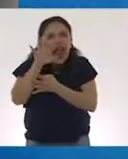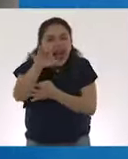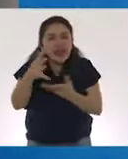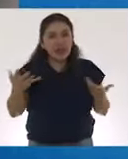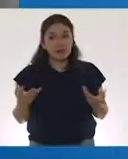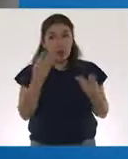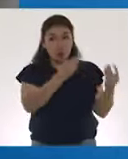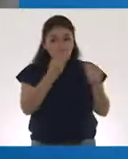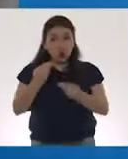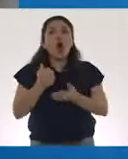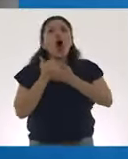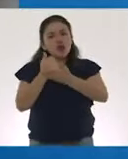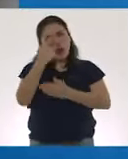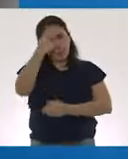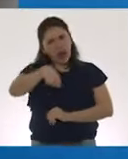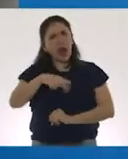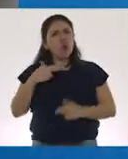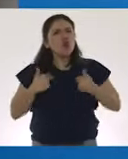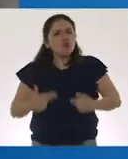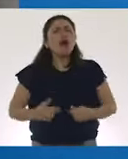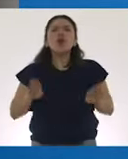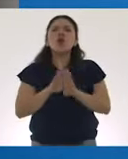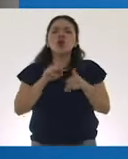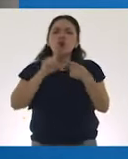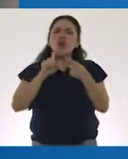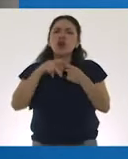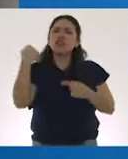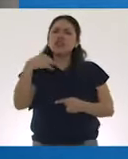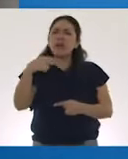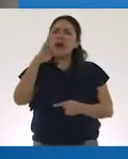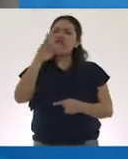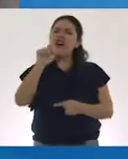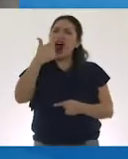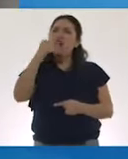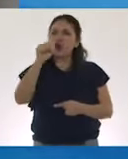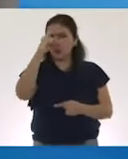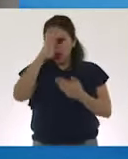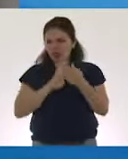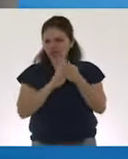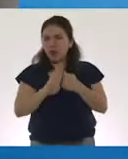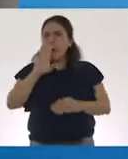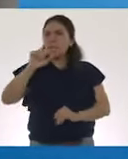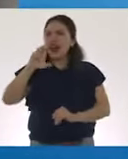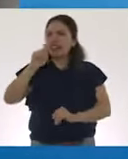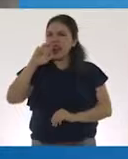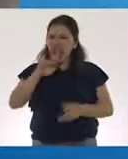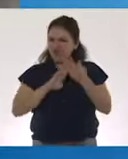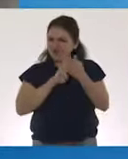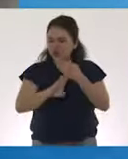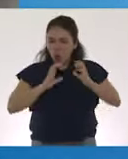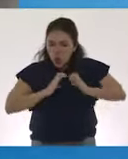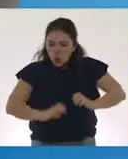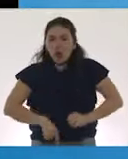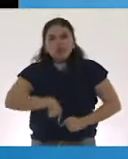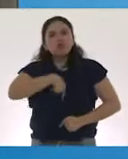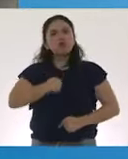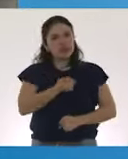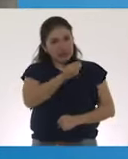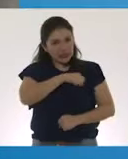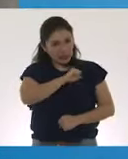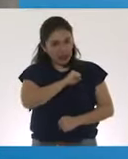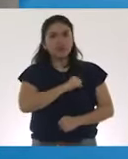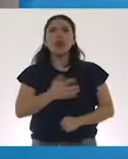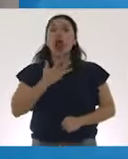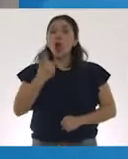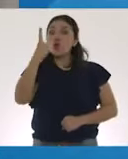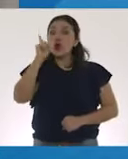Muchos de ellos benefician al ser humano como unos virus llamados fagos que evitan que crezcan bacterias que puedan causar daño a nuestro tracto digestivo. Hay